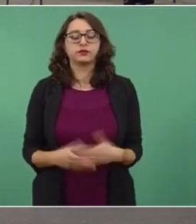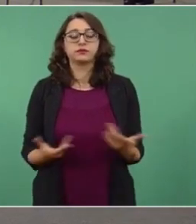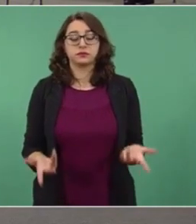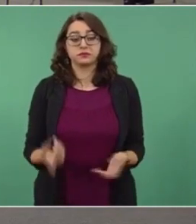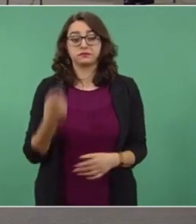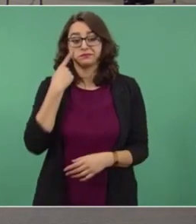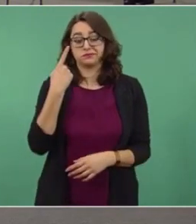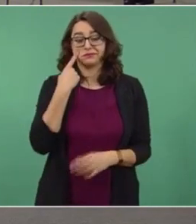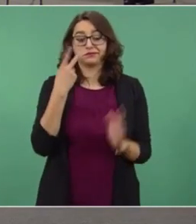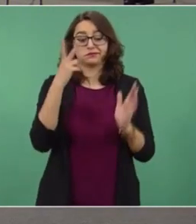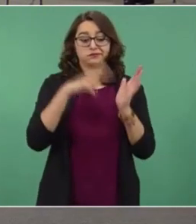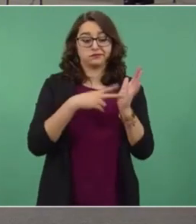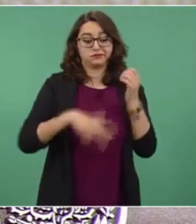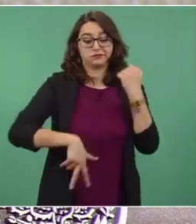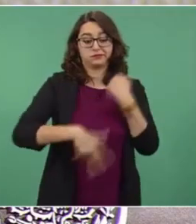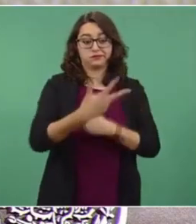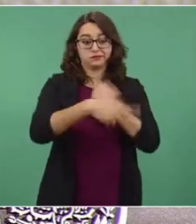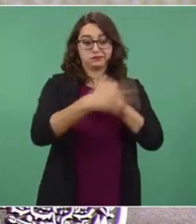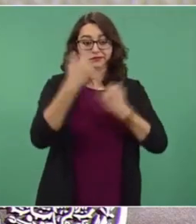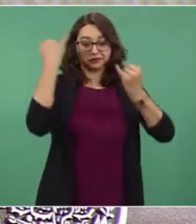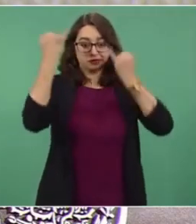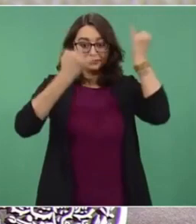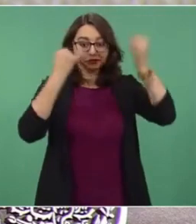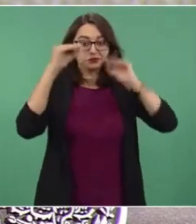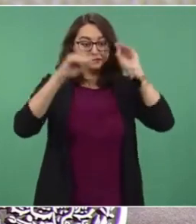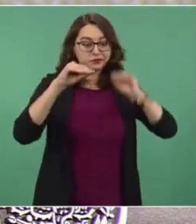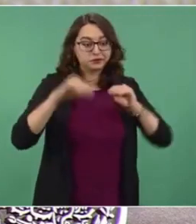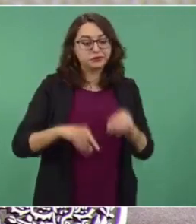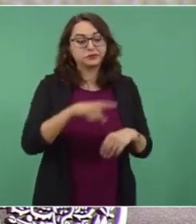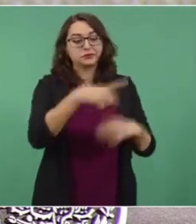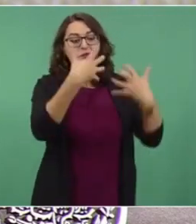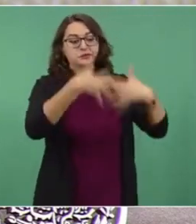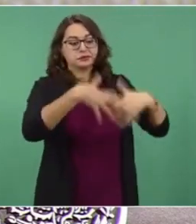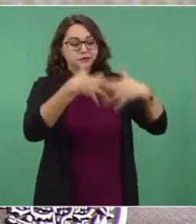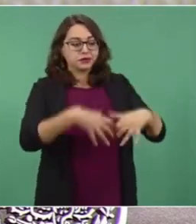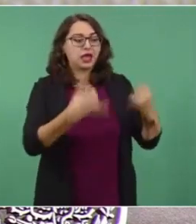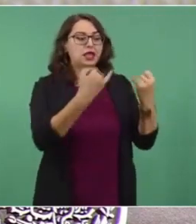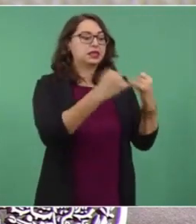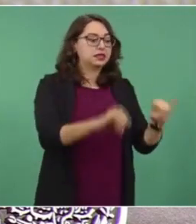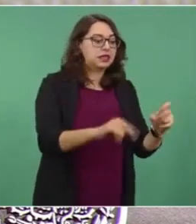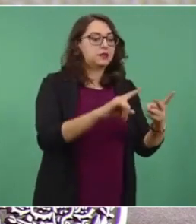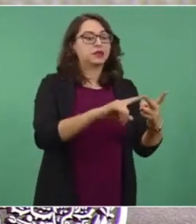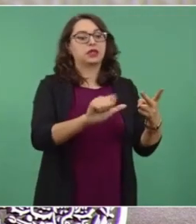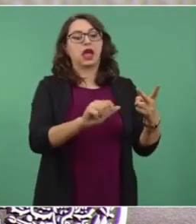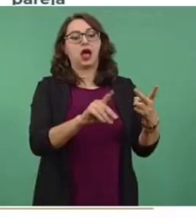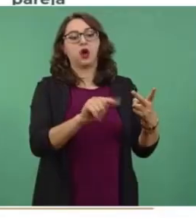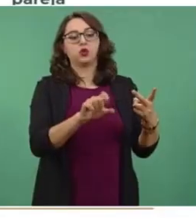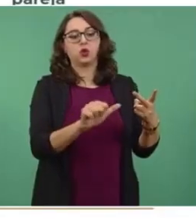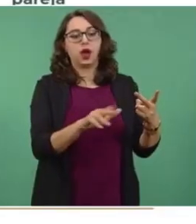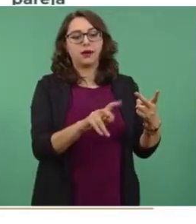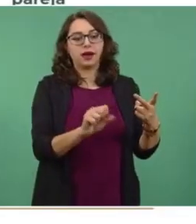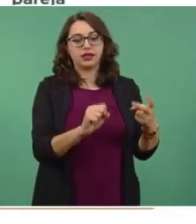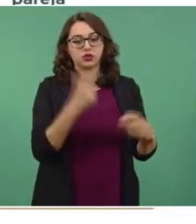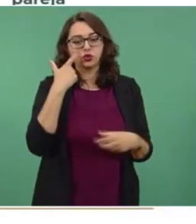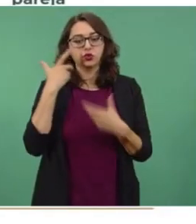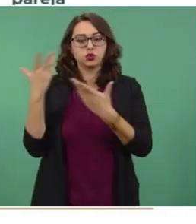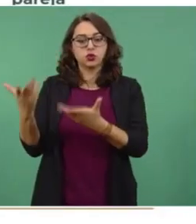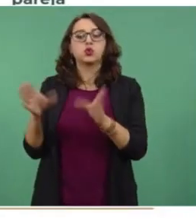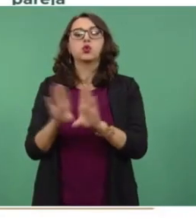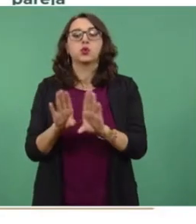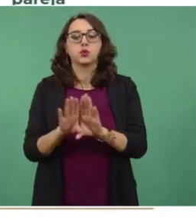2013 con productores independientes, con autoabasto, con subastas, ya el